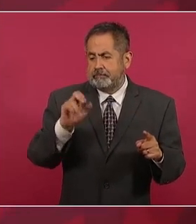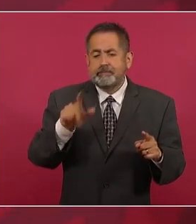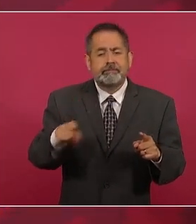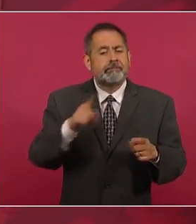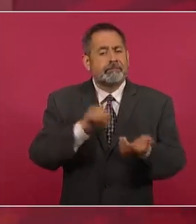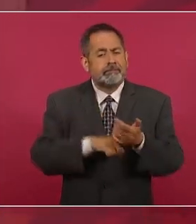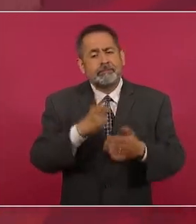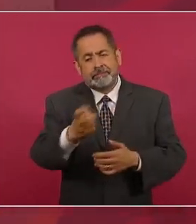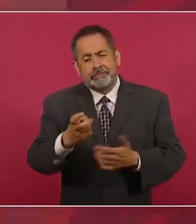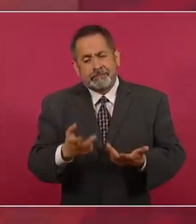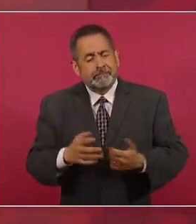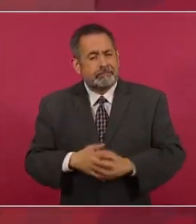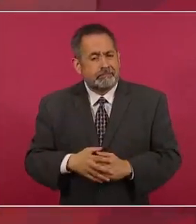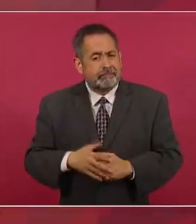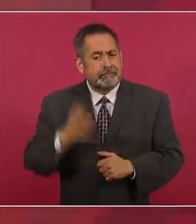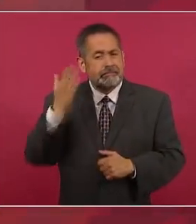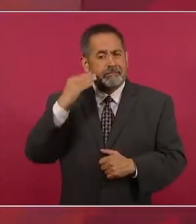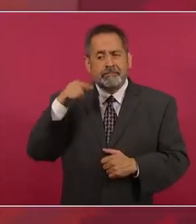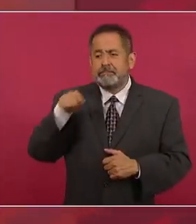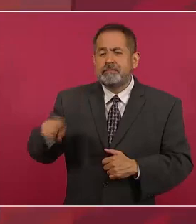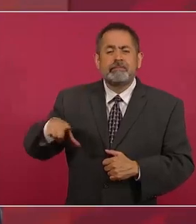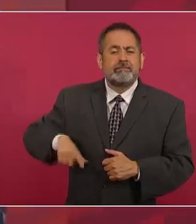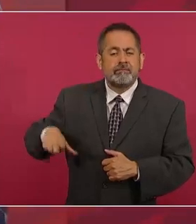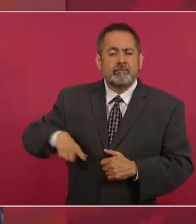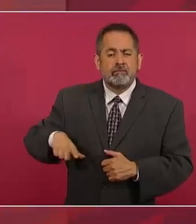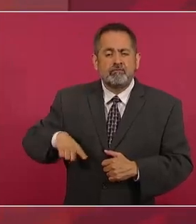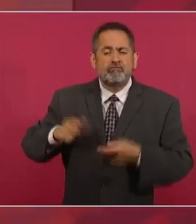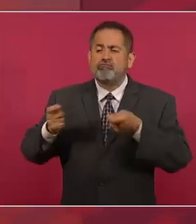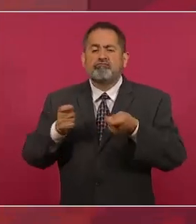gobierno, un facilitador